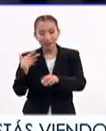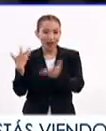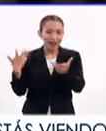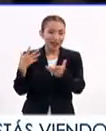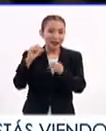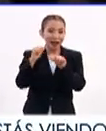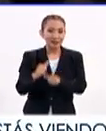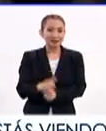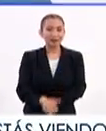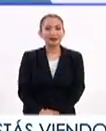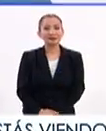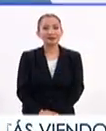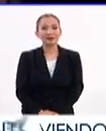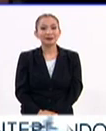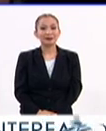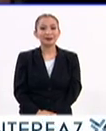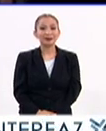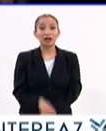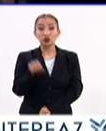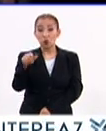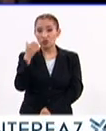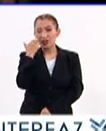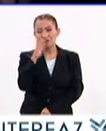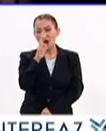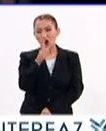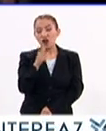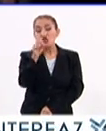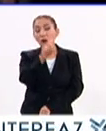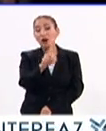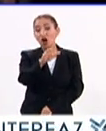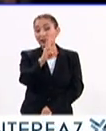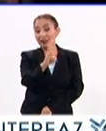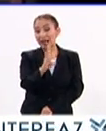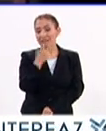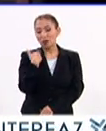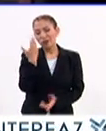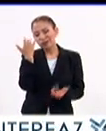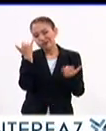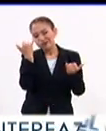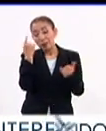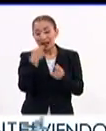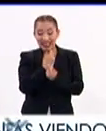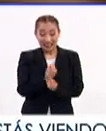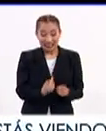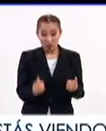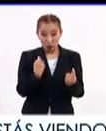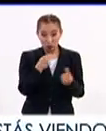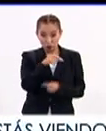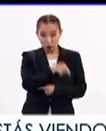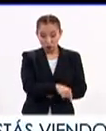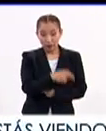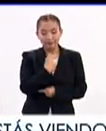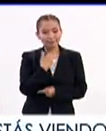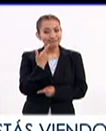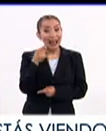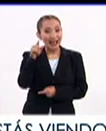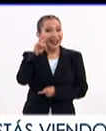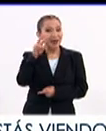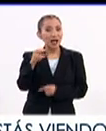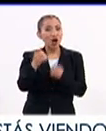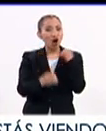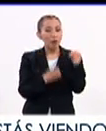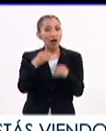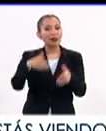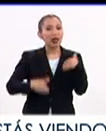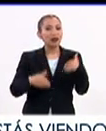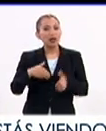producción artística. Si lo que buscas para el Domingo 3 es un plan para los más pequeños de la casa, no te puedes perder la